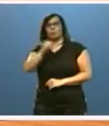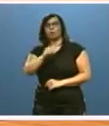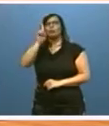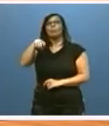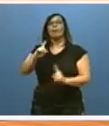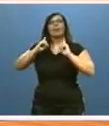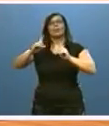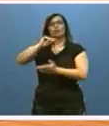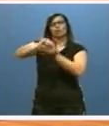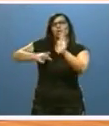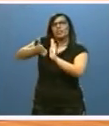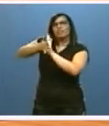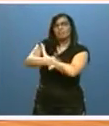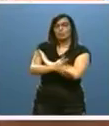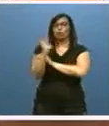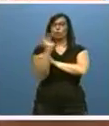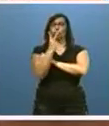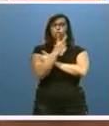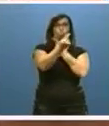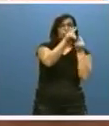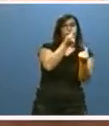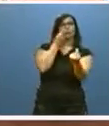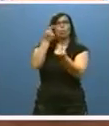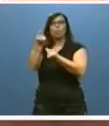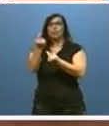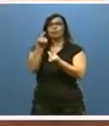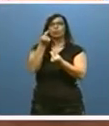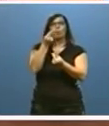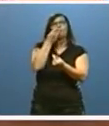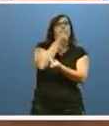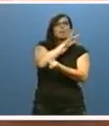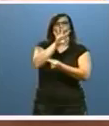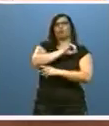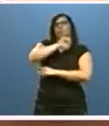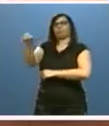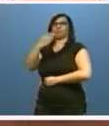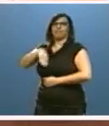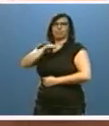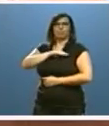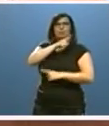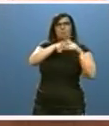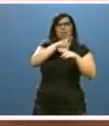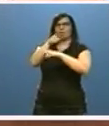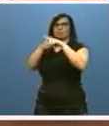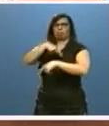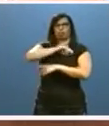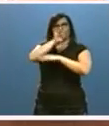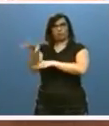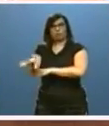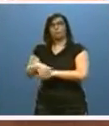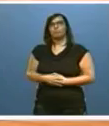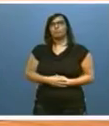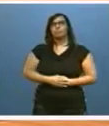indefinidos, cifras en ambos casos mejores que las medias de España. En fin, la EPA del primer trimestre